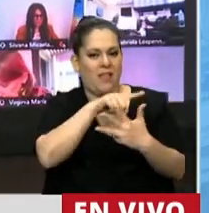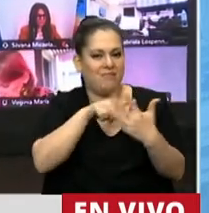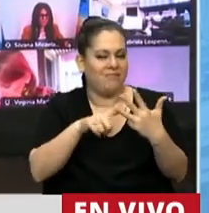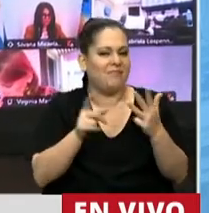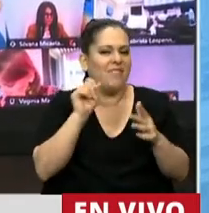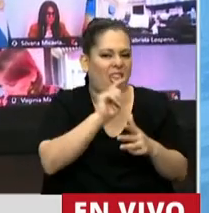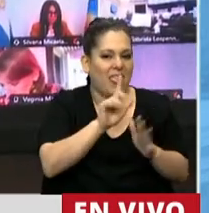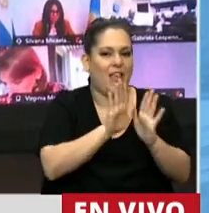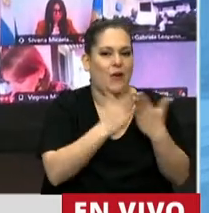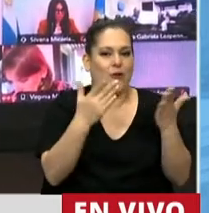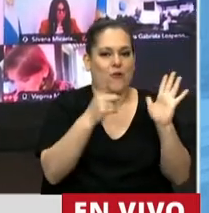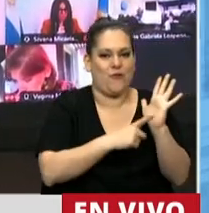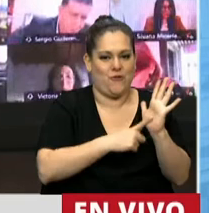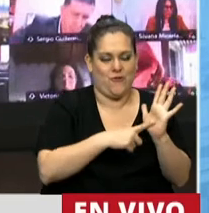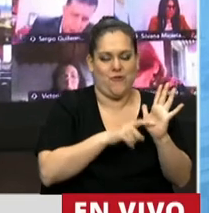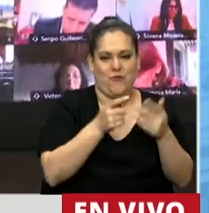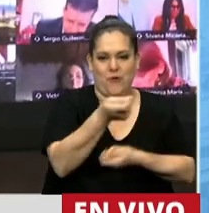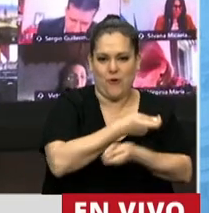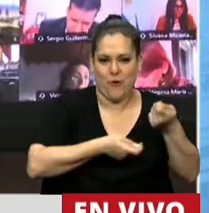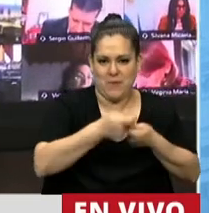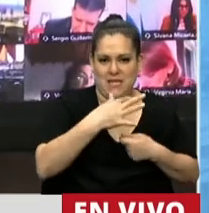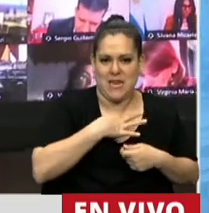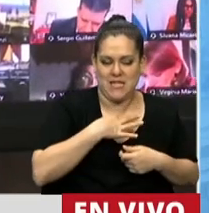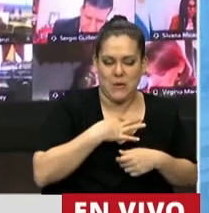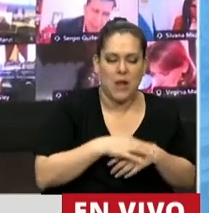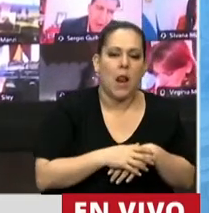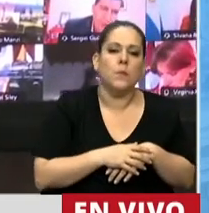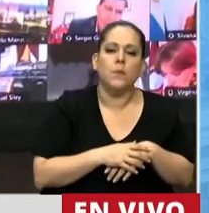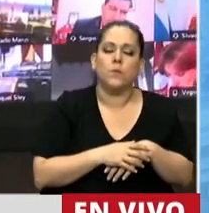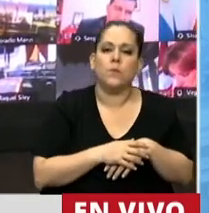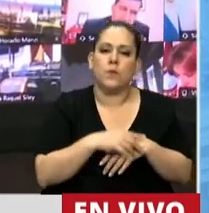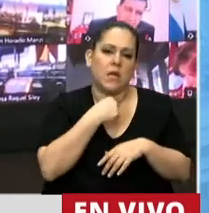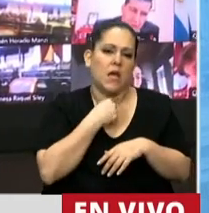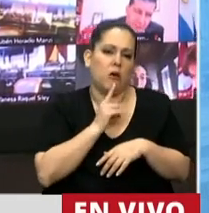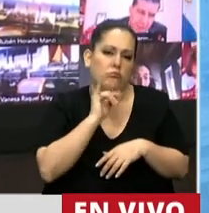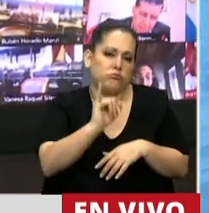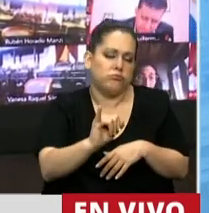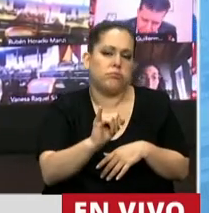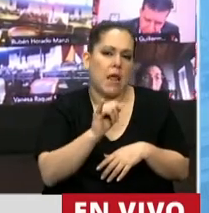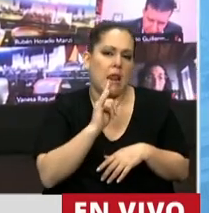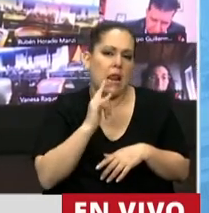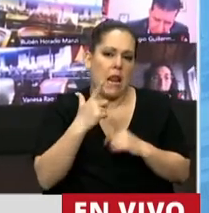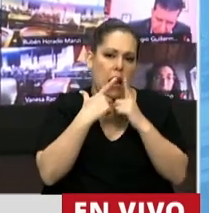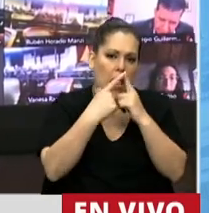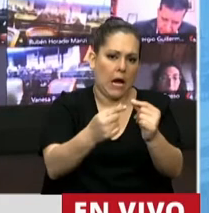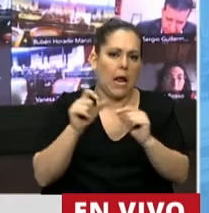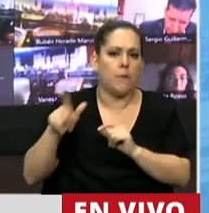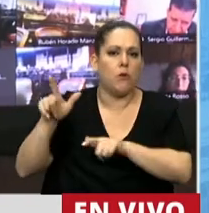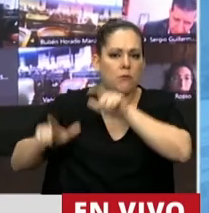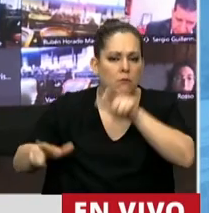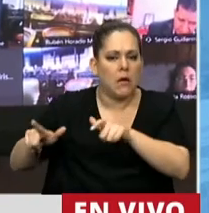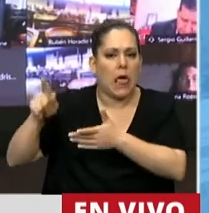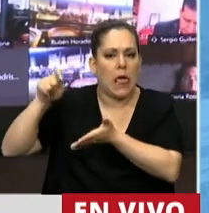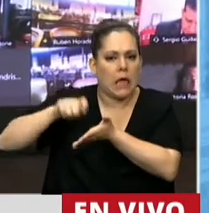que viene a tomar un repetido reclamo desde hace mucho tiempo de los colegas escribanos y de los